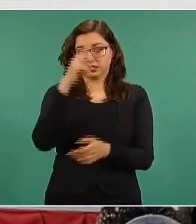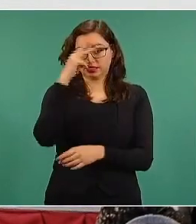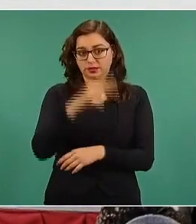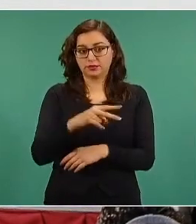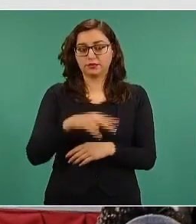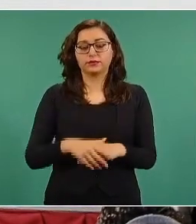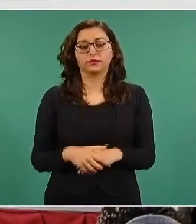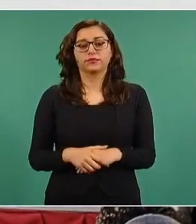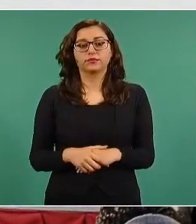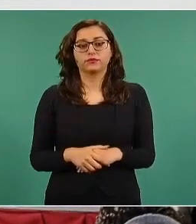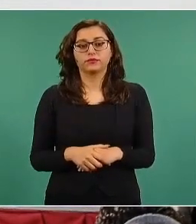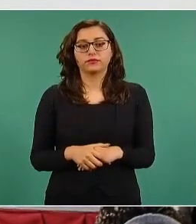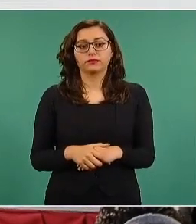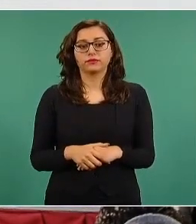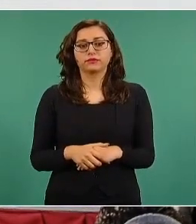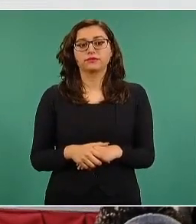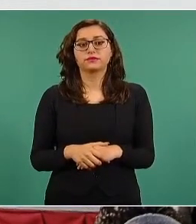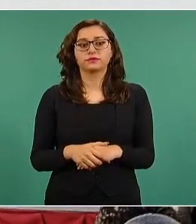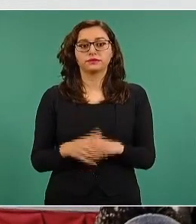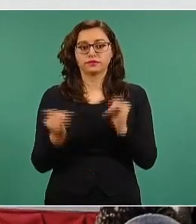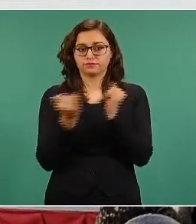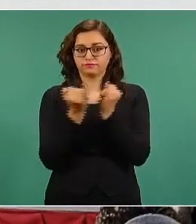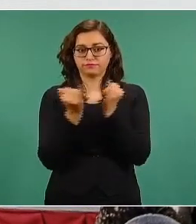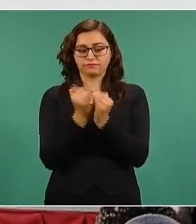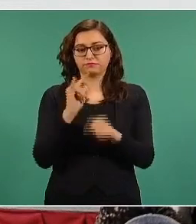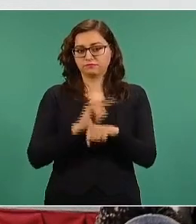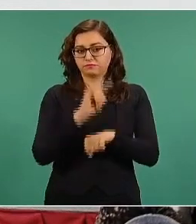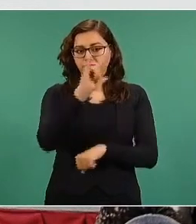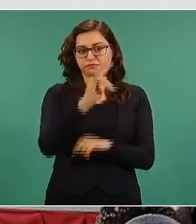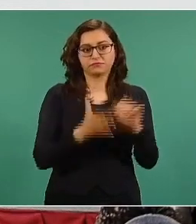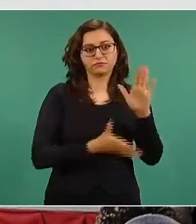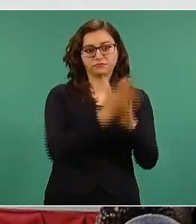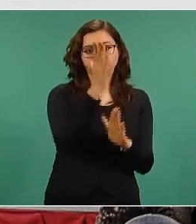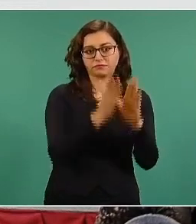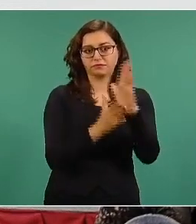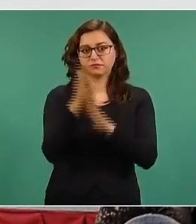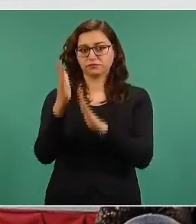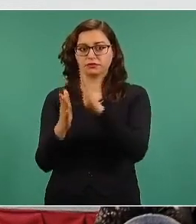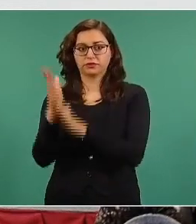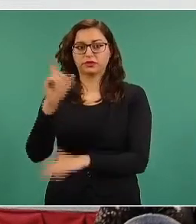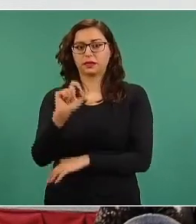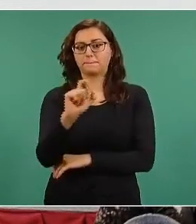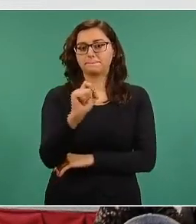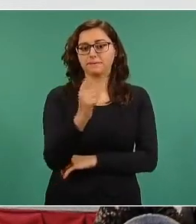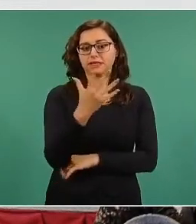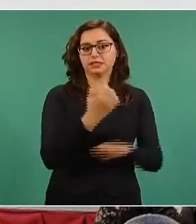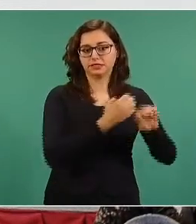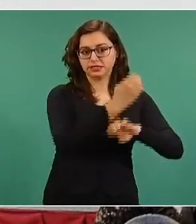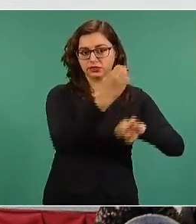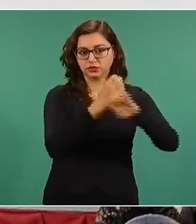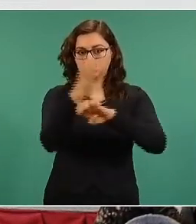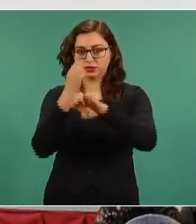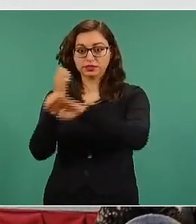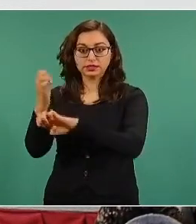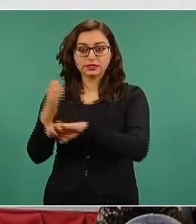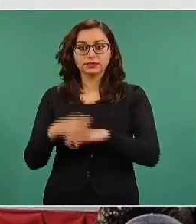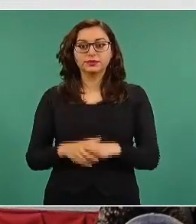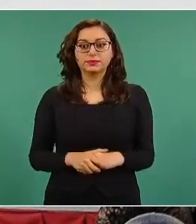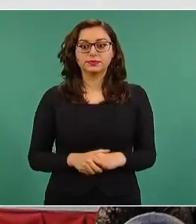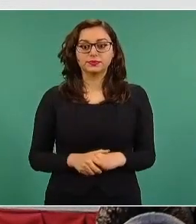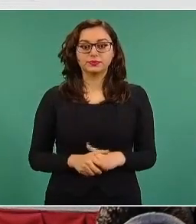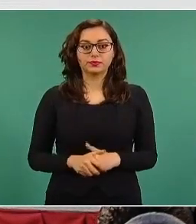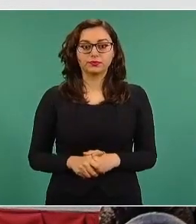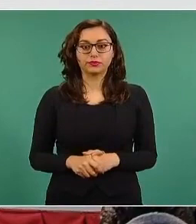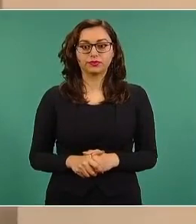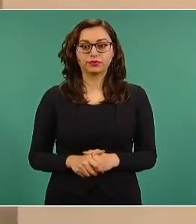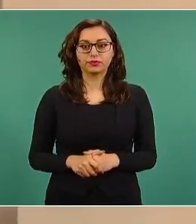Todo lo que va por vía aérea para distribuir a los 25 estados restantes. La